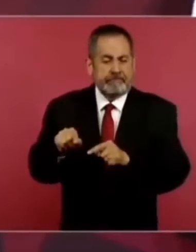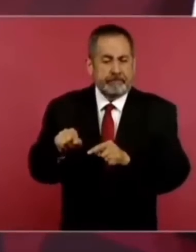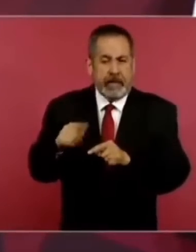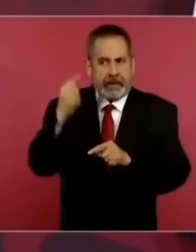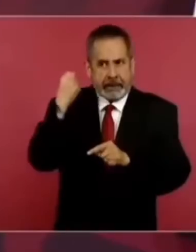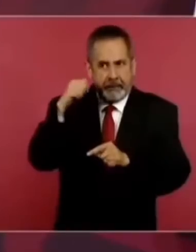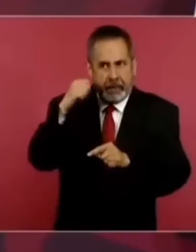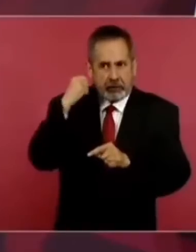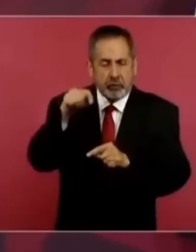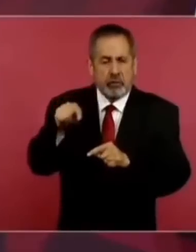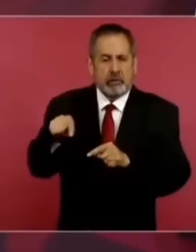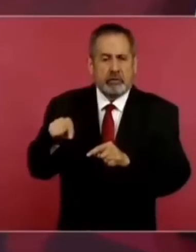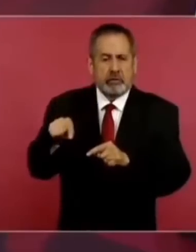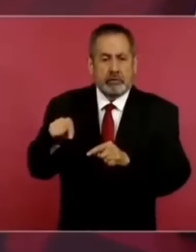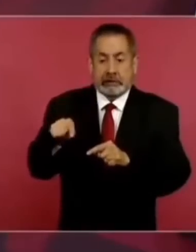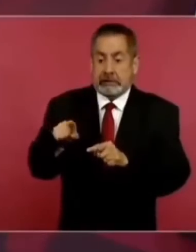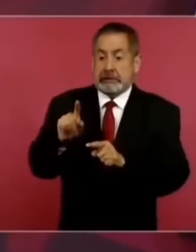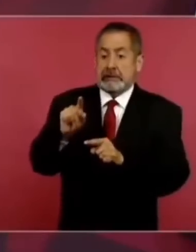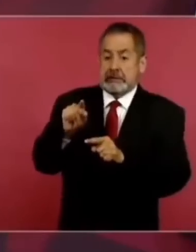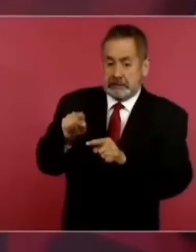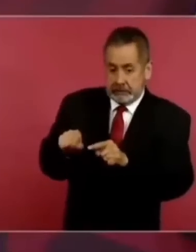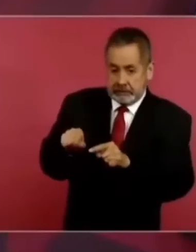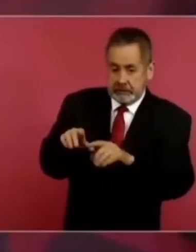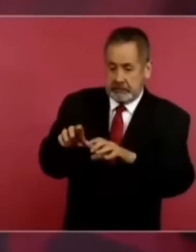Tabasco, ahí